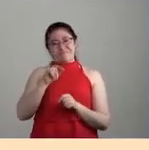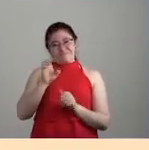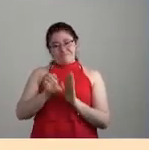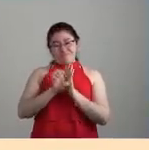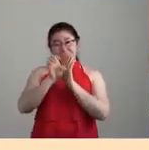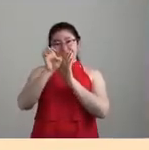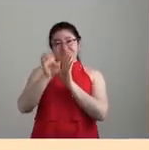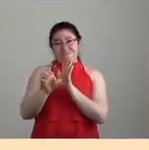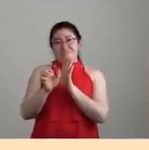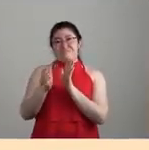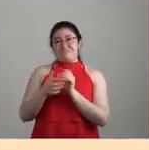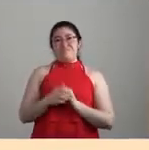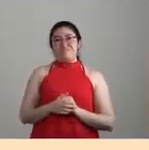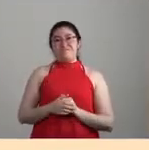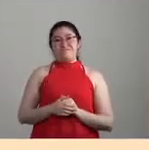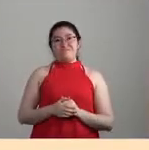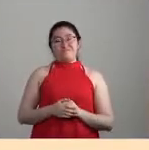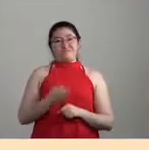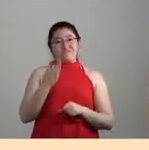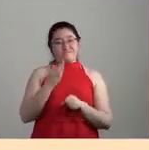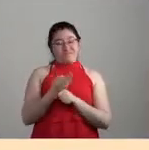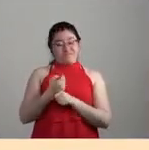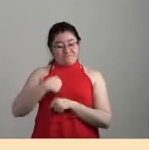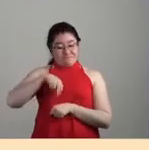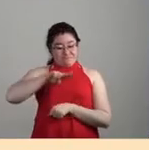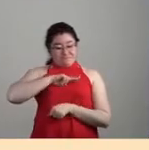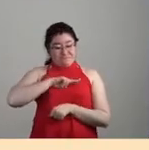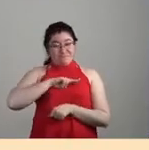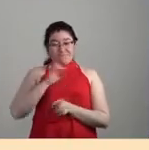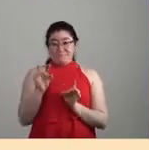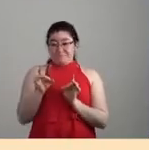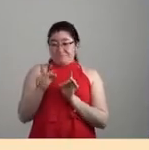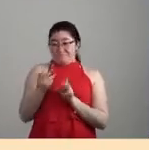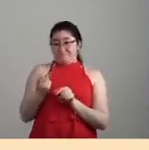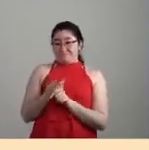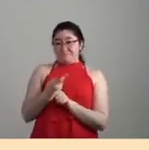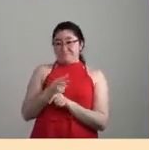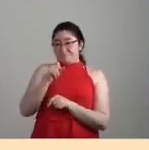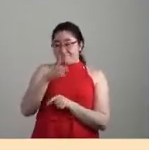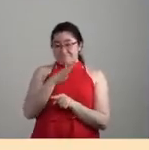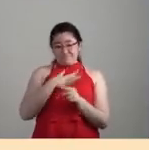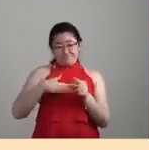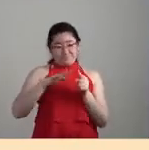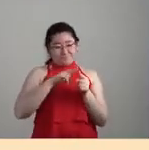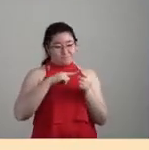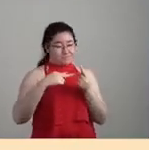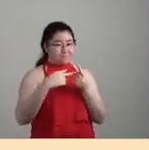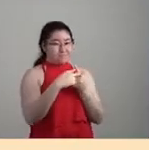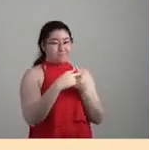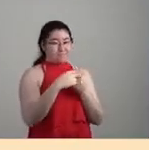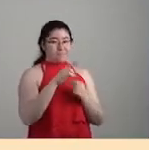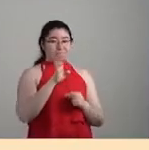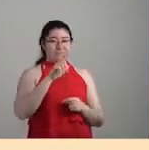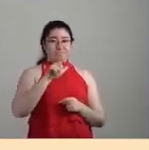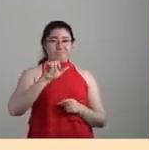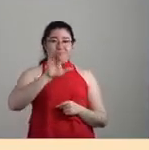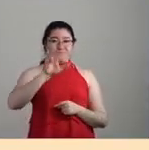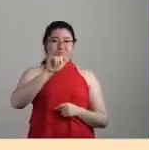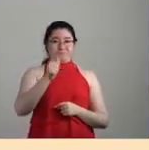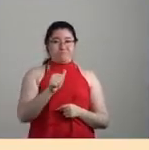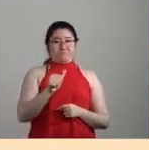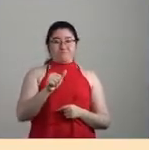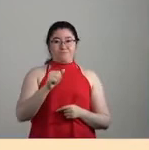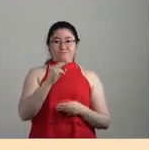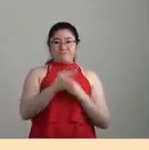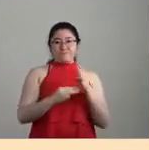ponemos, ¿no? En la crisis en que nos encontramos y porque es interesante una perspectiva de la ecología mundo. Él, por ejemplo, pone y señala, ¿no?